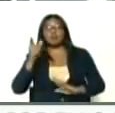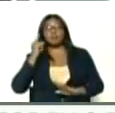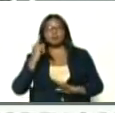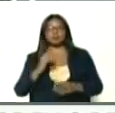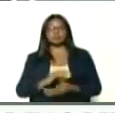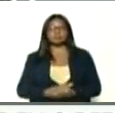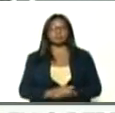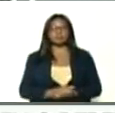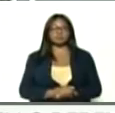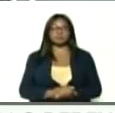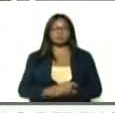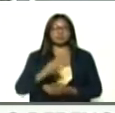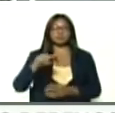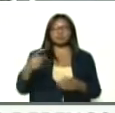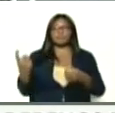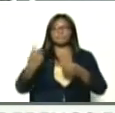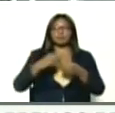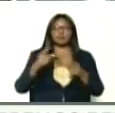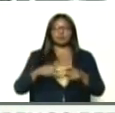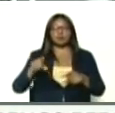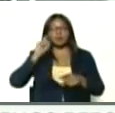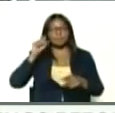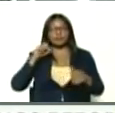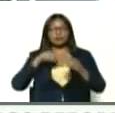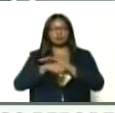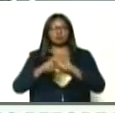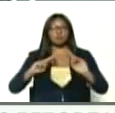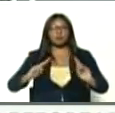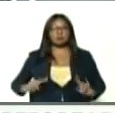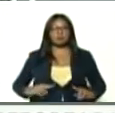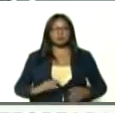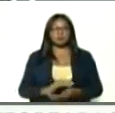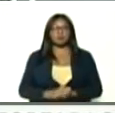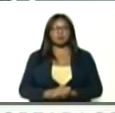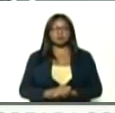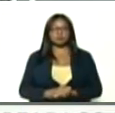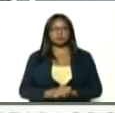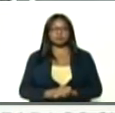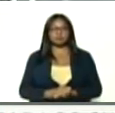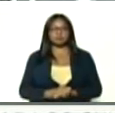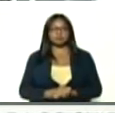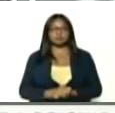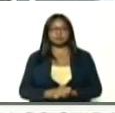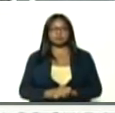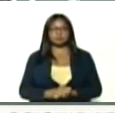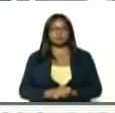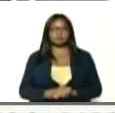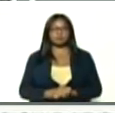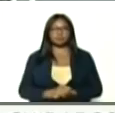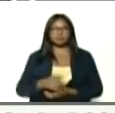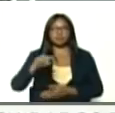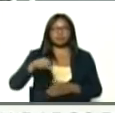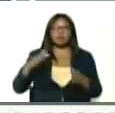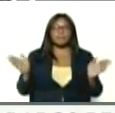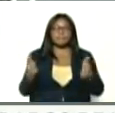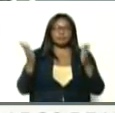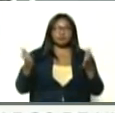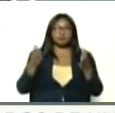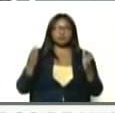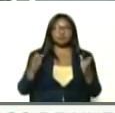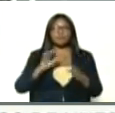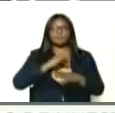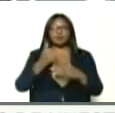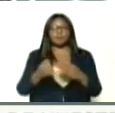y, estamos, en la sala, de parto, humanizado, lactancia, materna, además, se impulsa, el programa, de